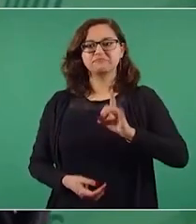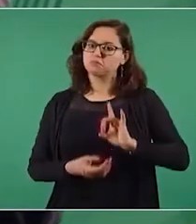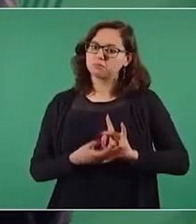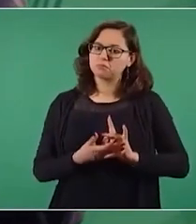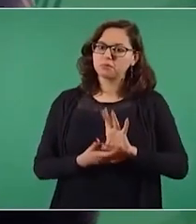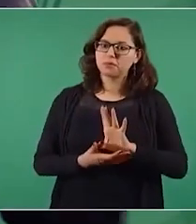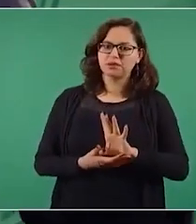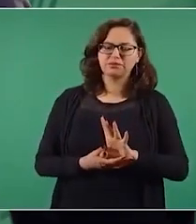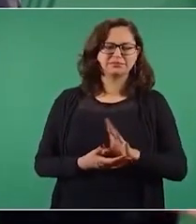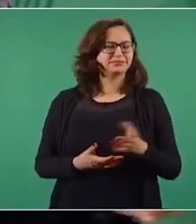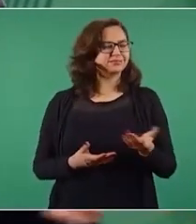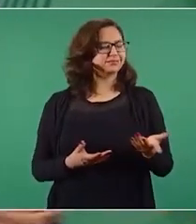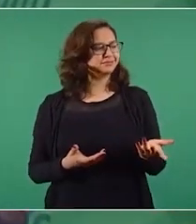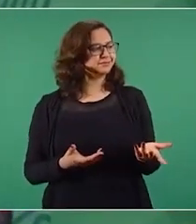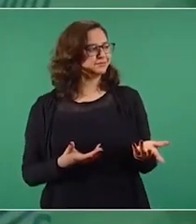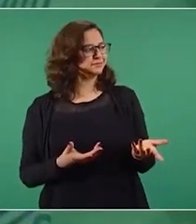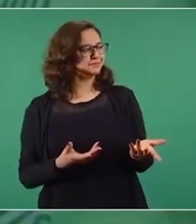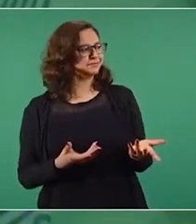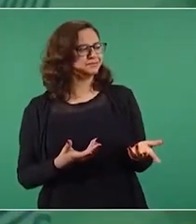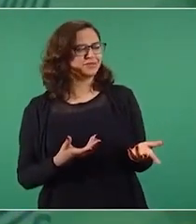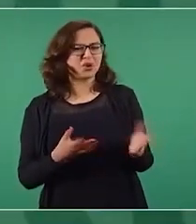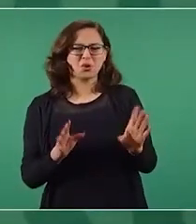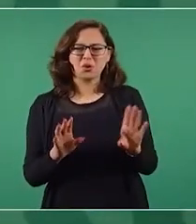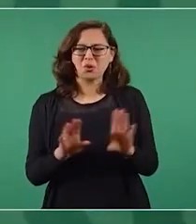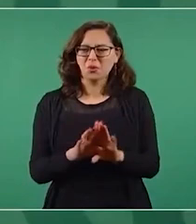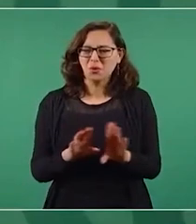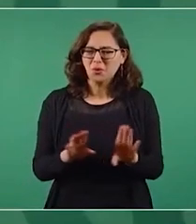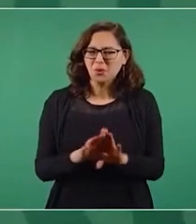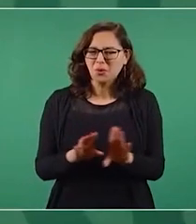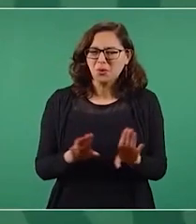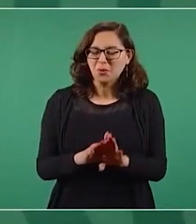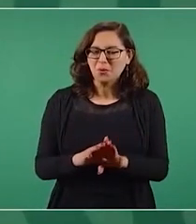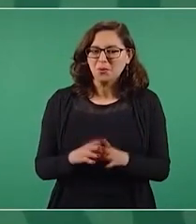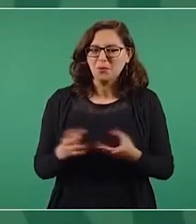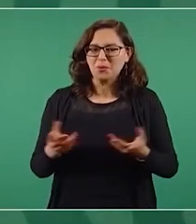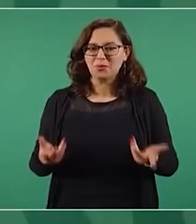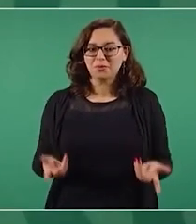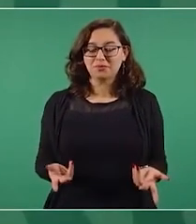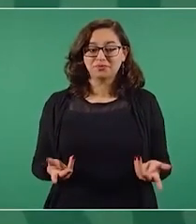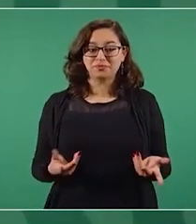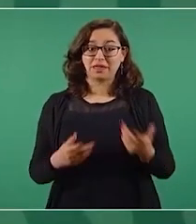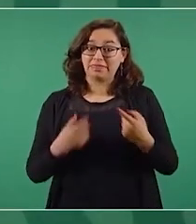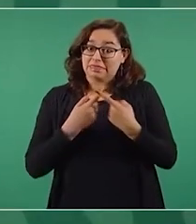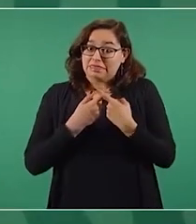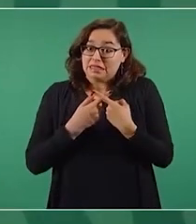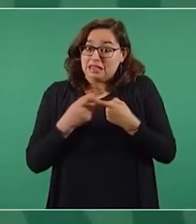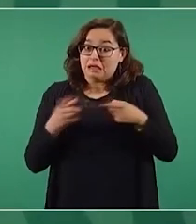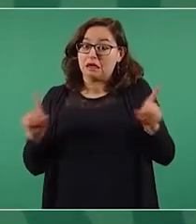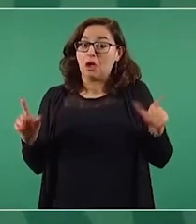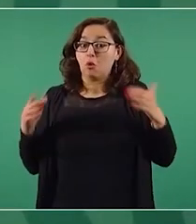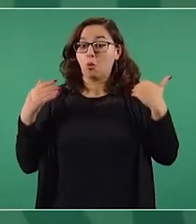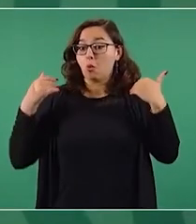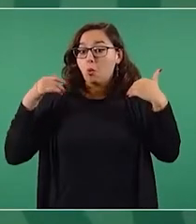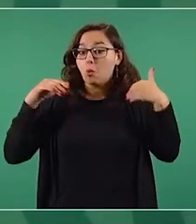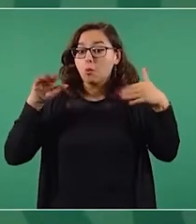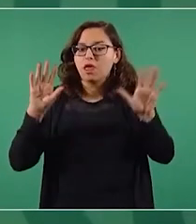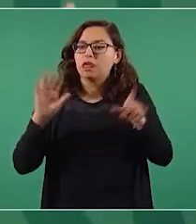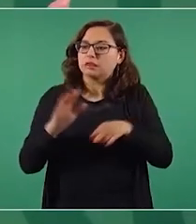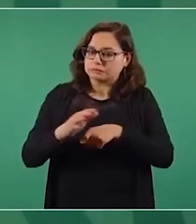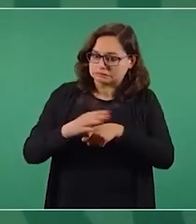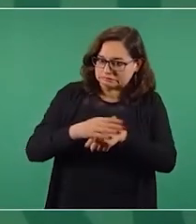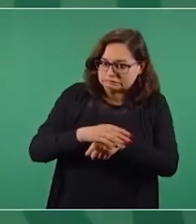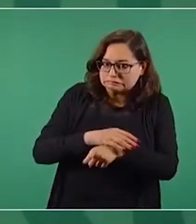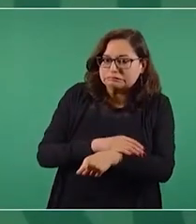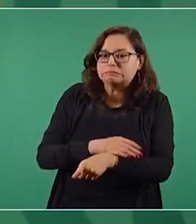algo indebido, si fuese una proposición indecorosa, pues